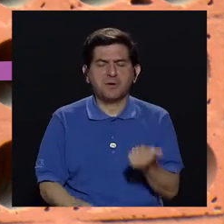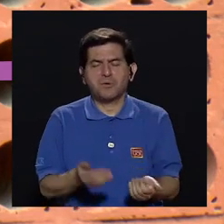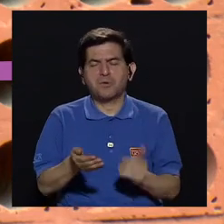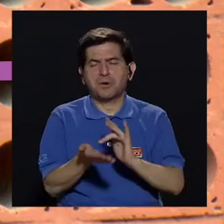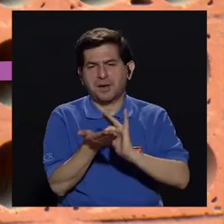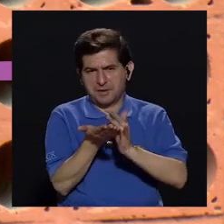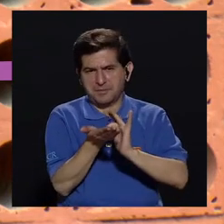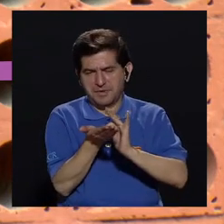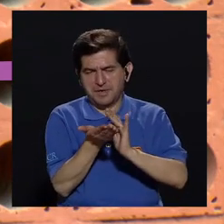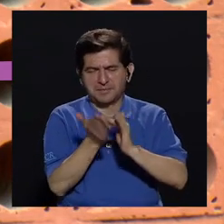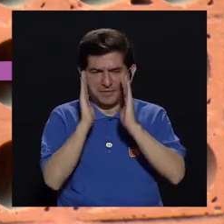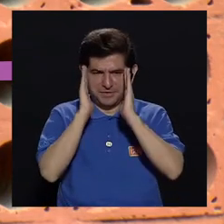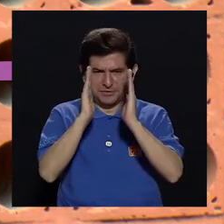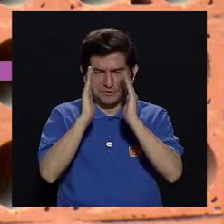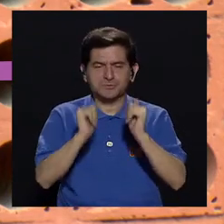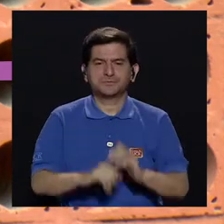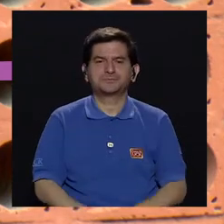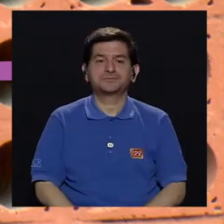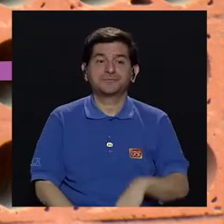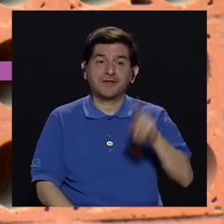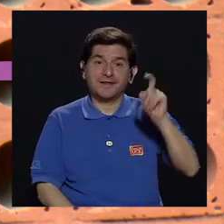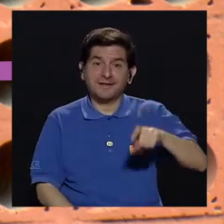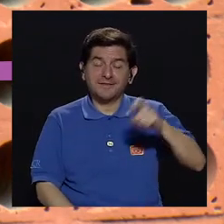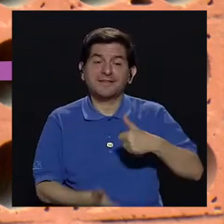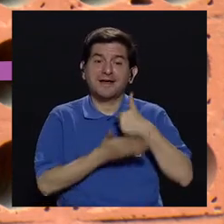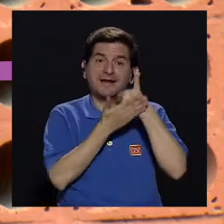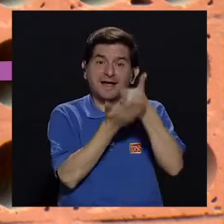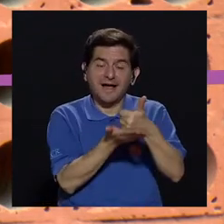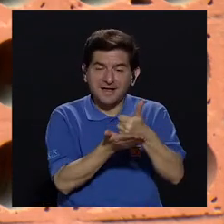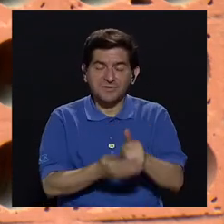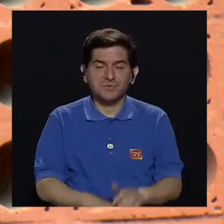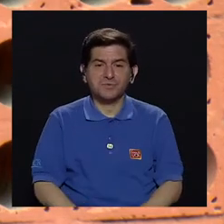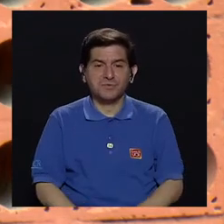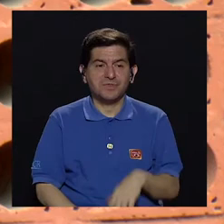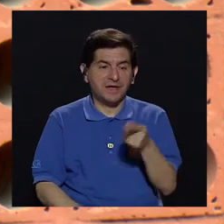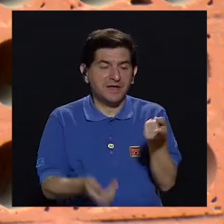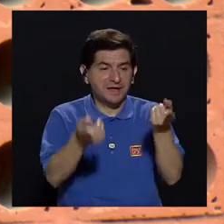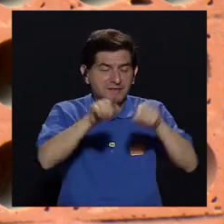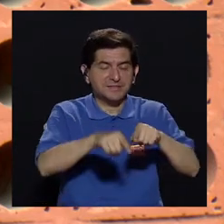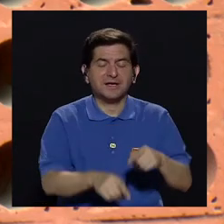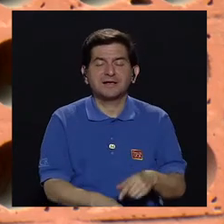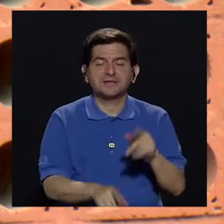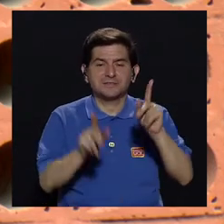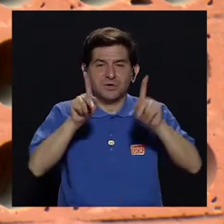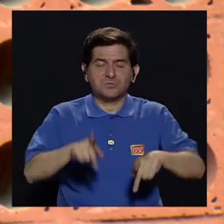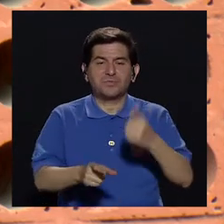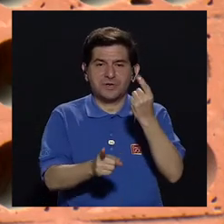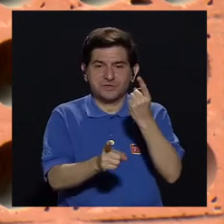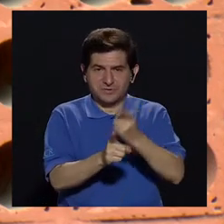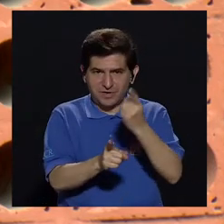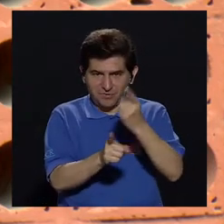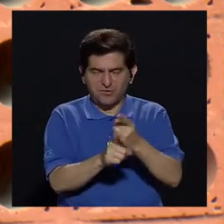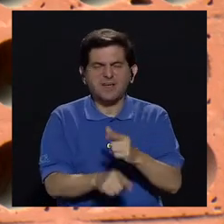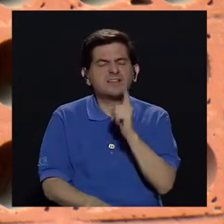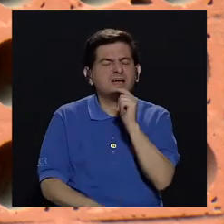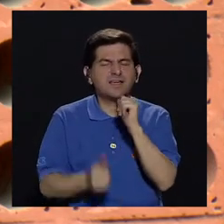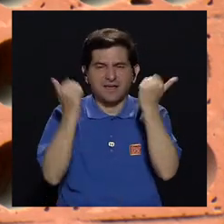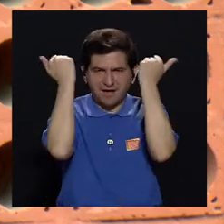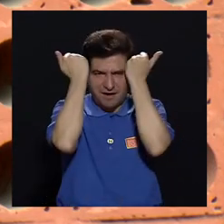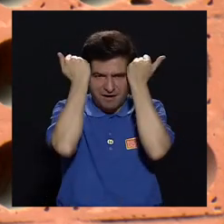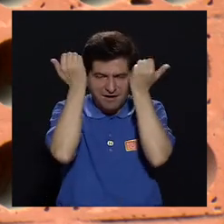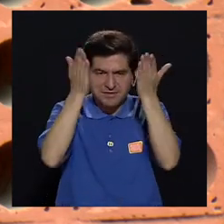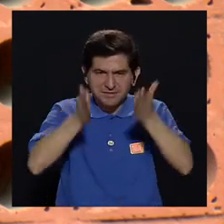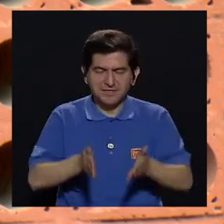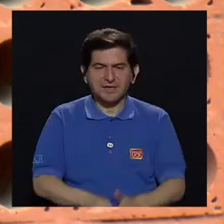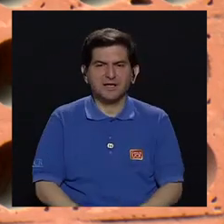parte de medicamentos. Entonces, aquí necesitamos la ayuda de una persona idónea. En este caso es un psiquiatra. La mayor